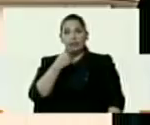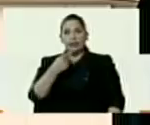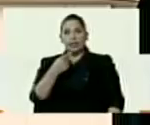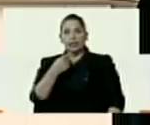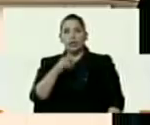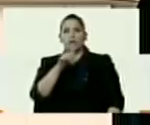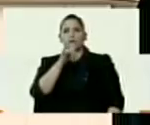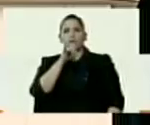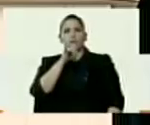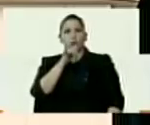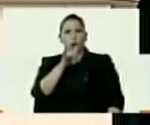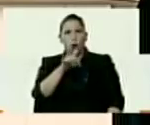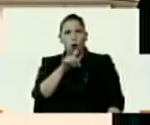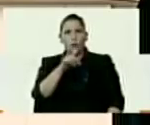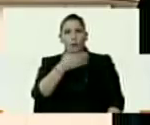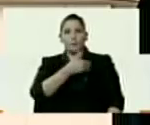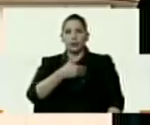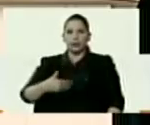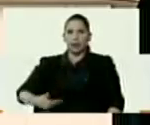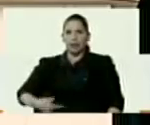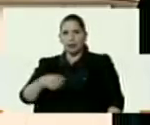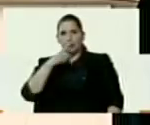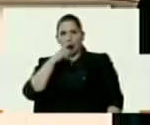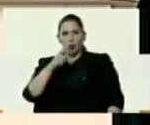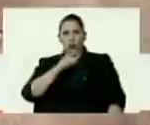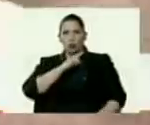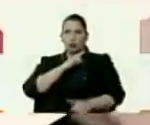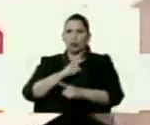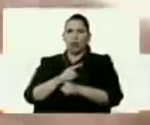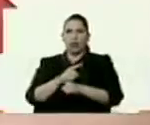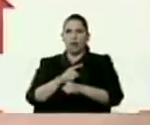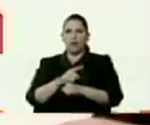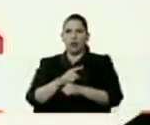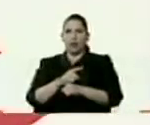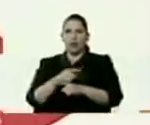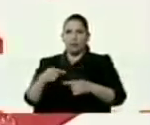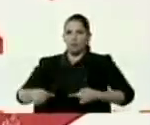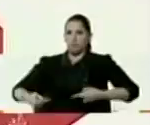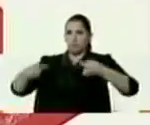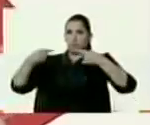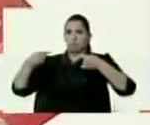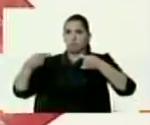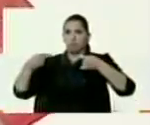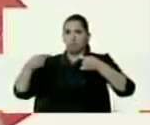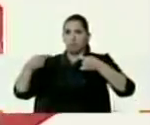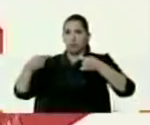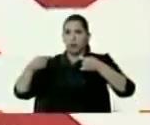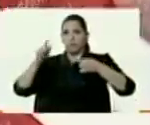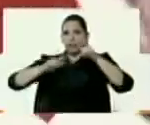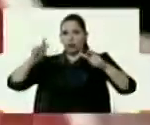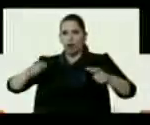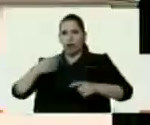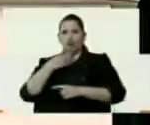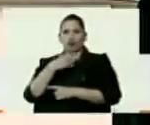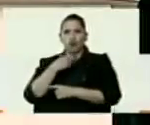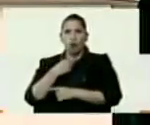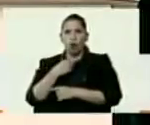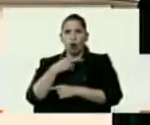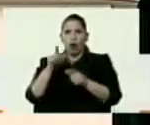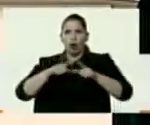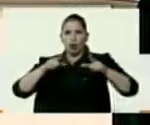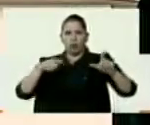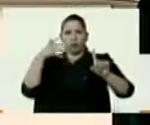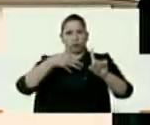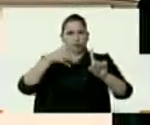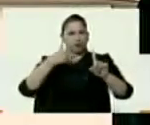les informo que el presidente Maduro debe evitar entablar enfrentamiento con personal de los grupos rojos en las zonas de entrenamiento y abastecimiento,